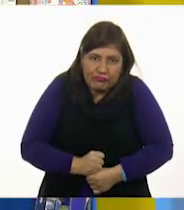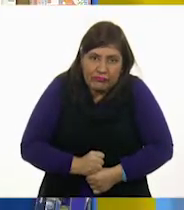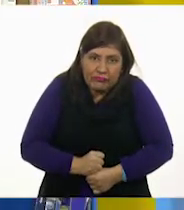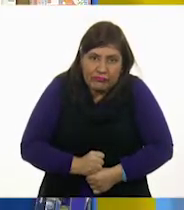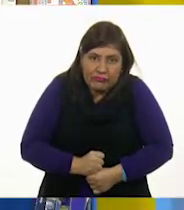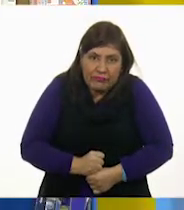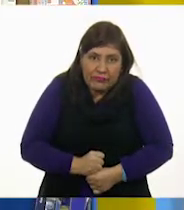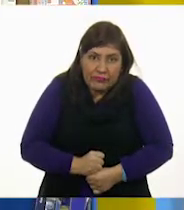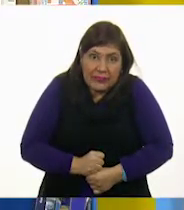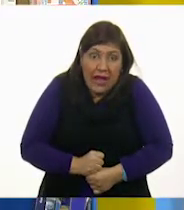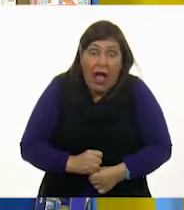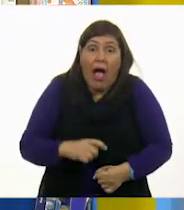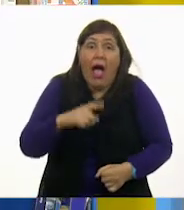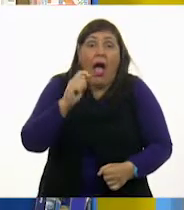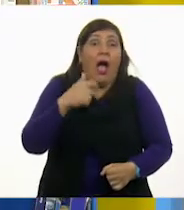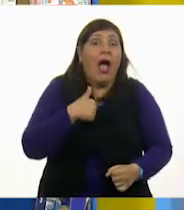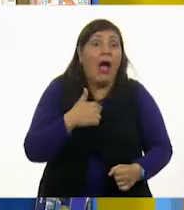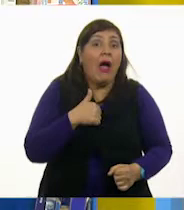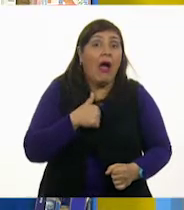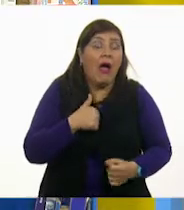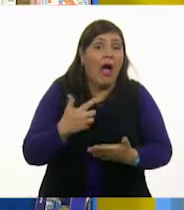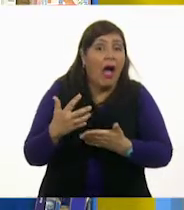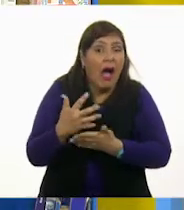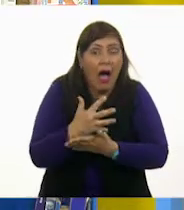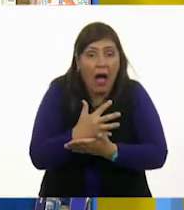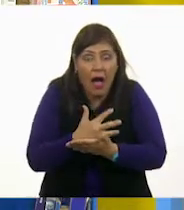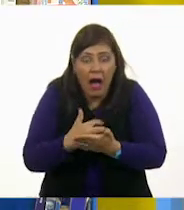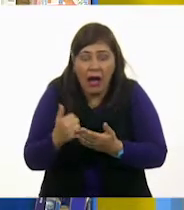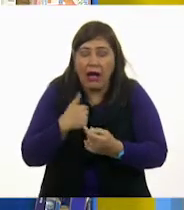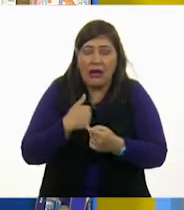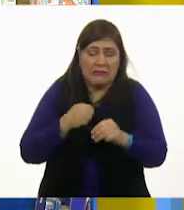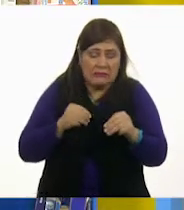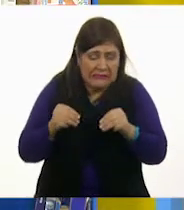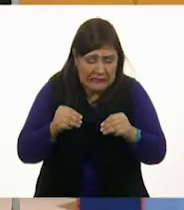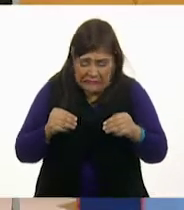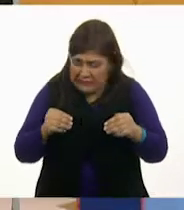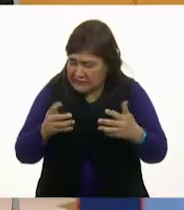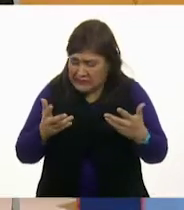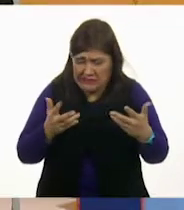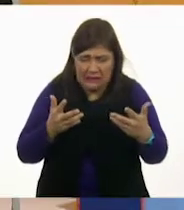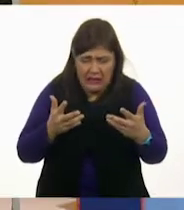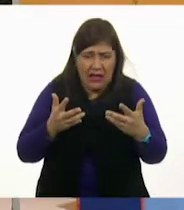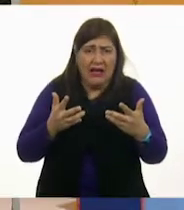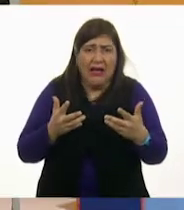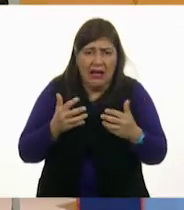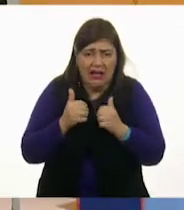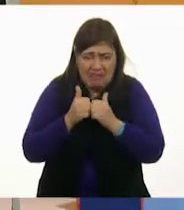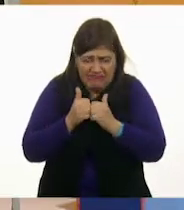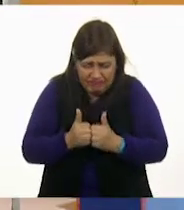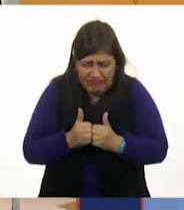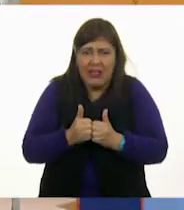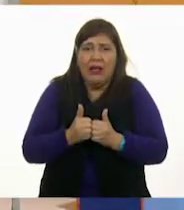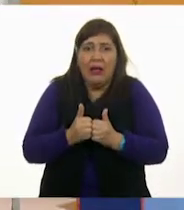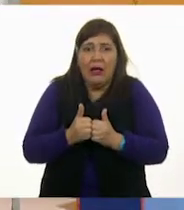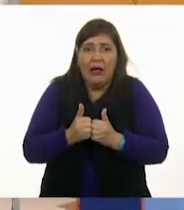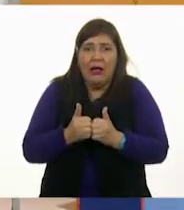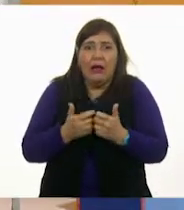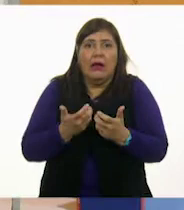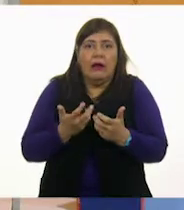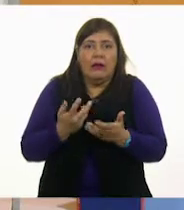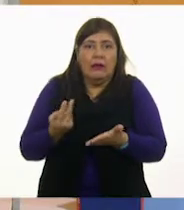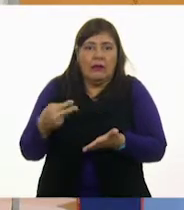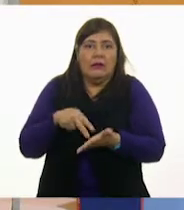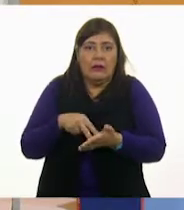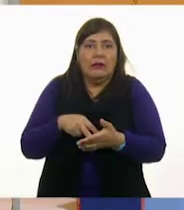Tienes ganas de moverte y no puedes. Como cuando te toca hablar en